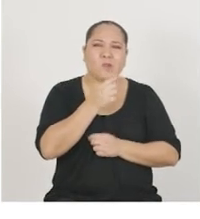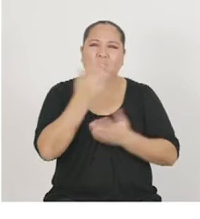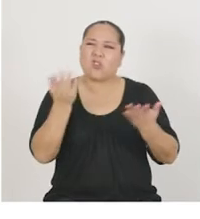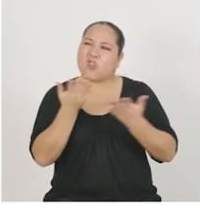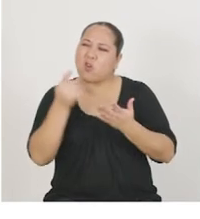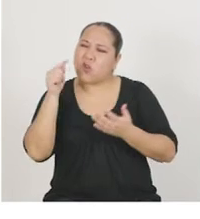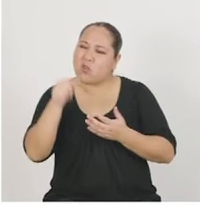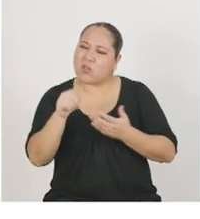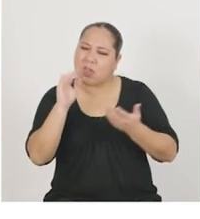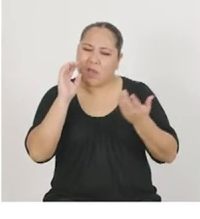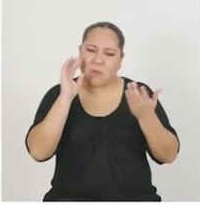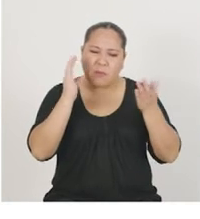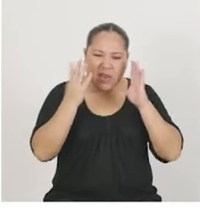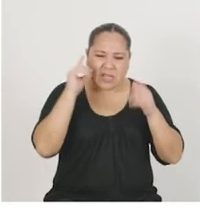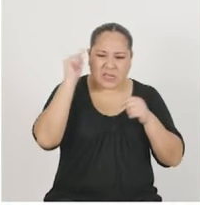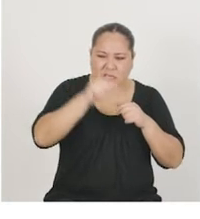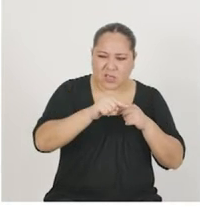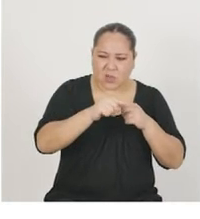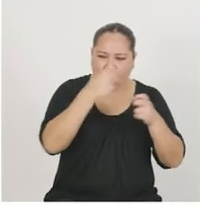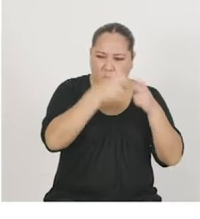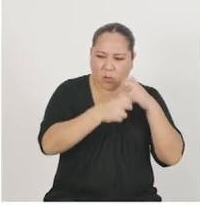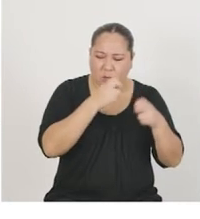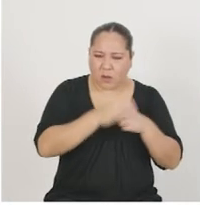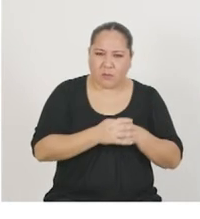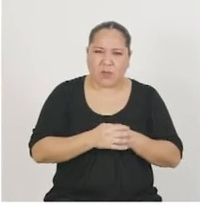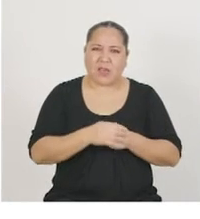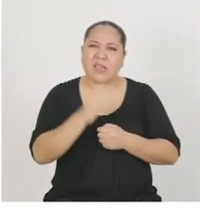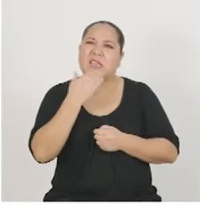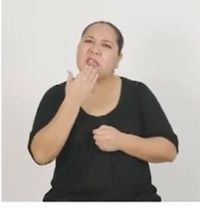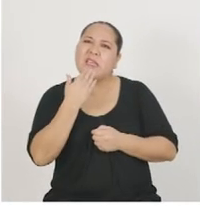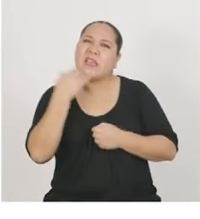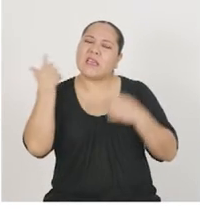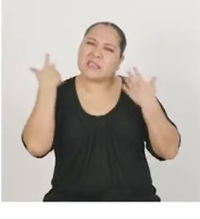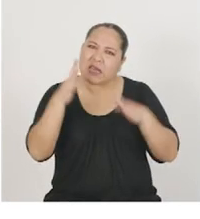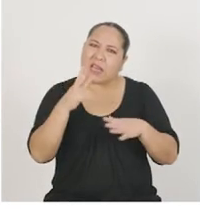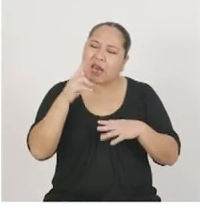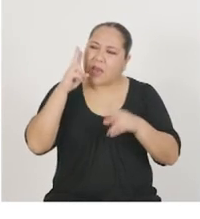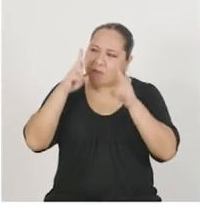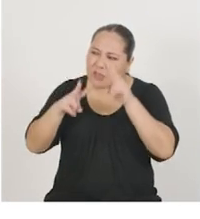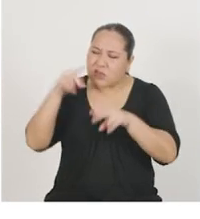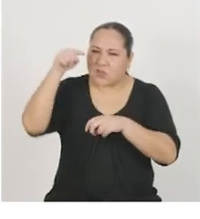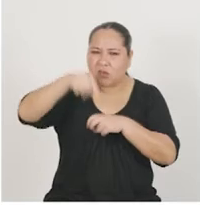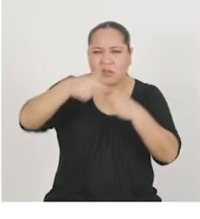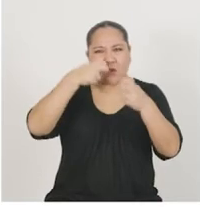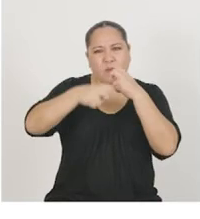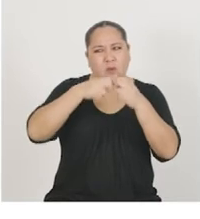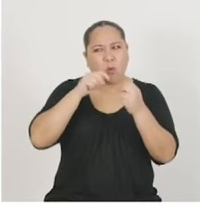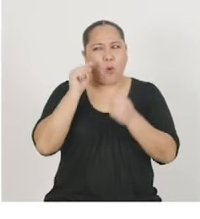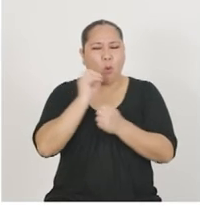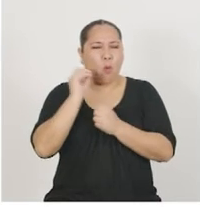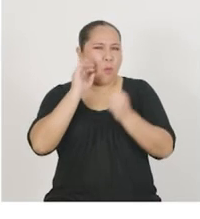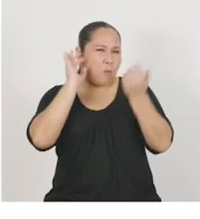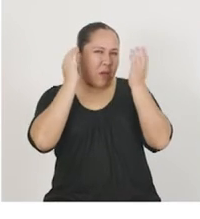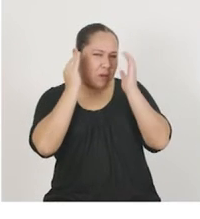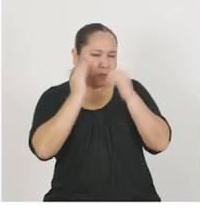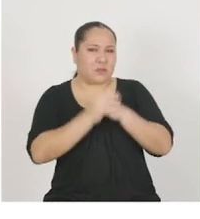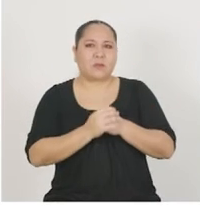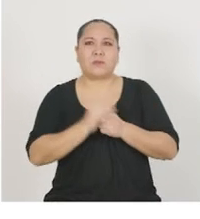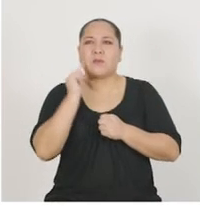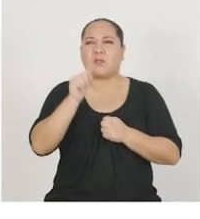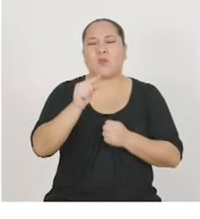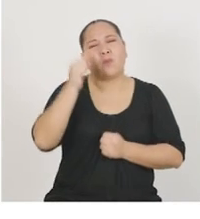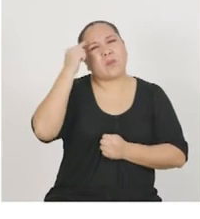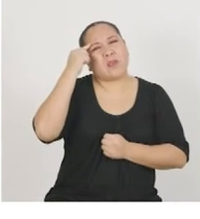¿en dónde tienen el mismo desafío o reto? ¿Quién se ha enfrentado antes a este reto o algo parecido?